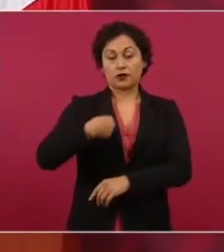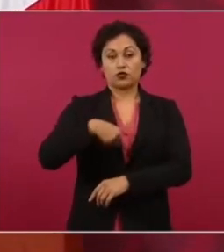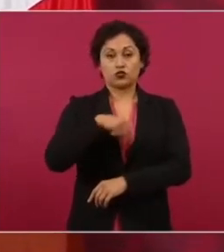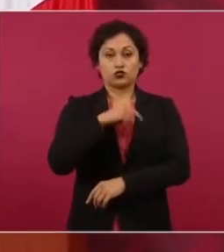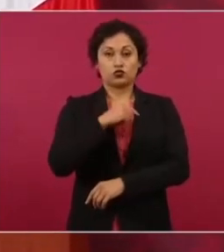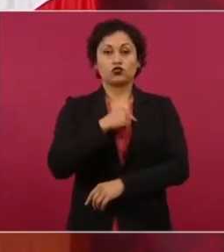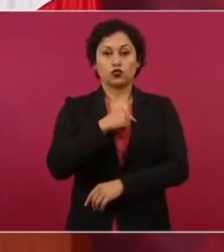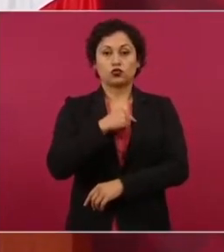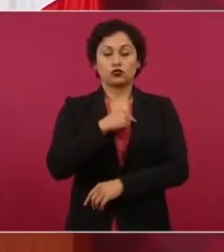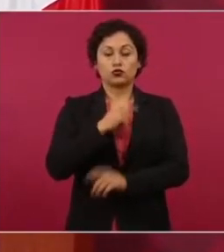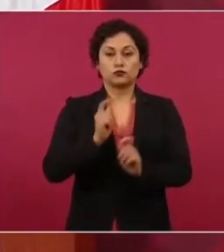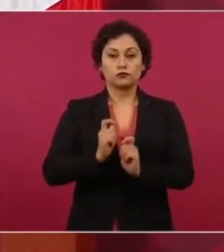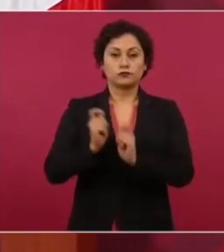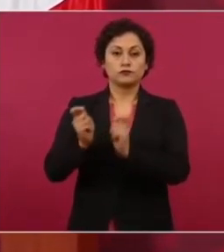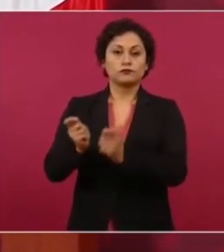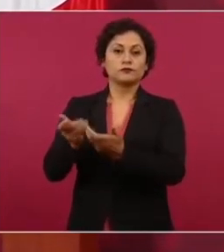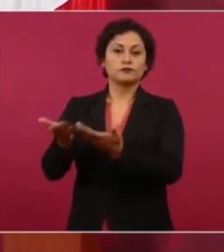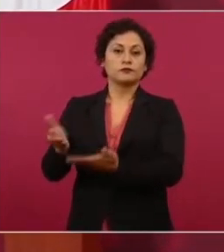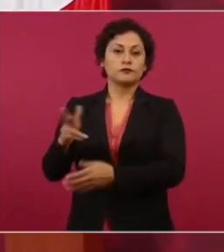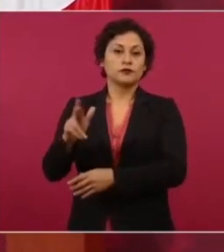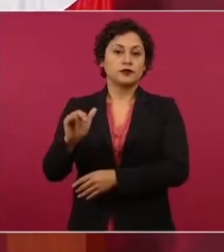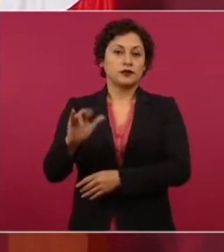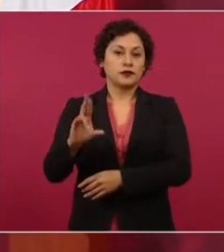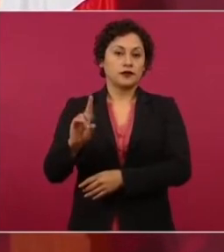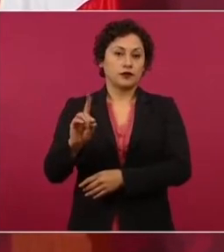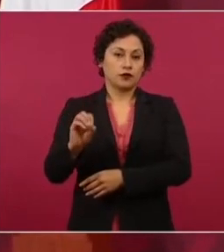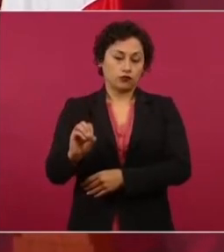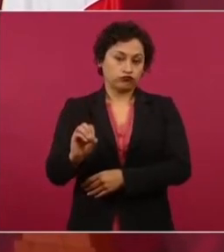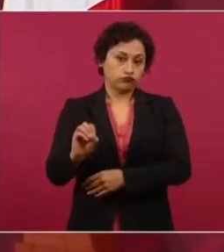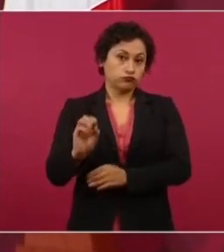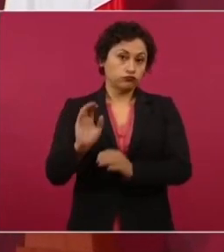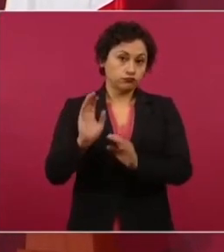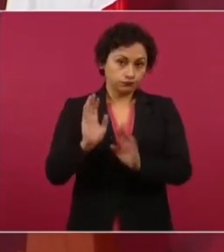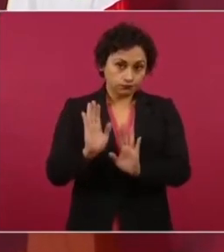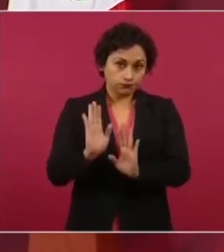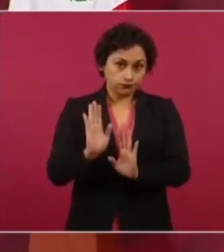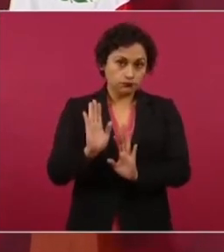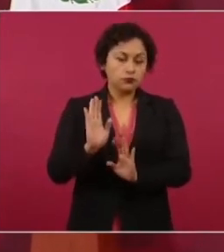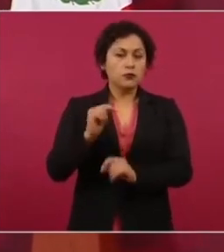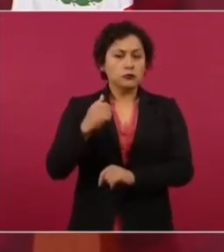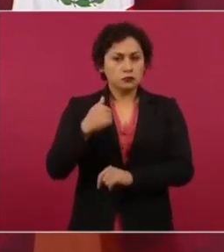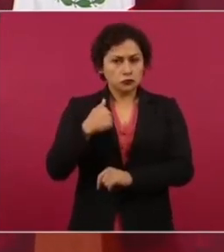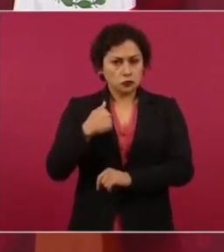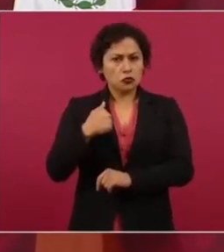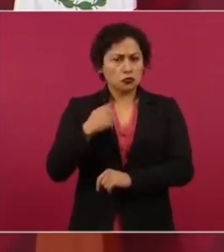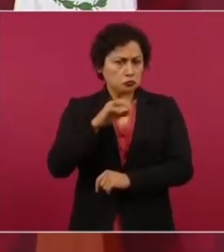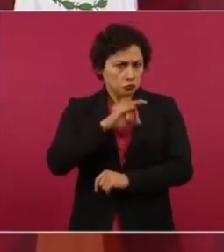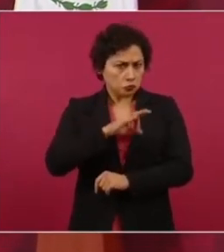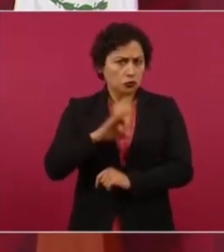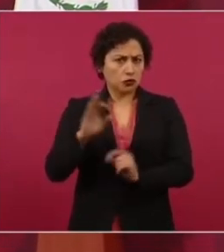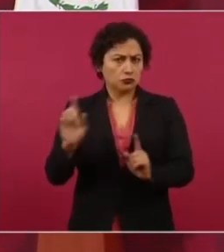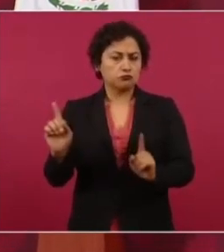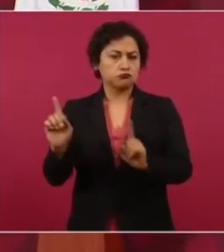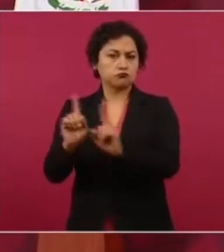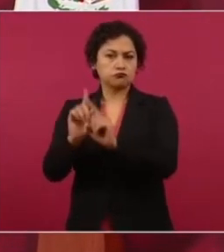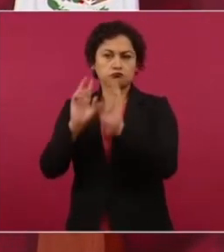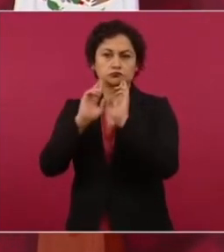lo encargaríamos a Ricardo y si es necesario yo me reúno con